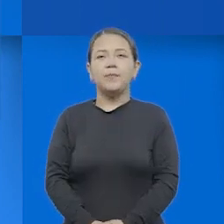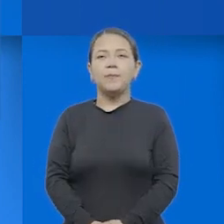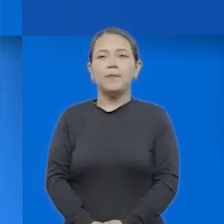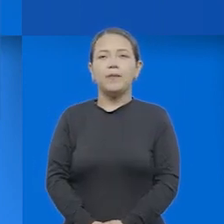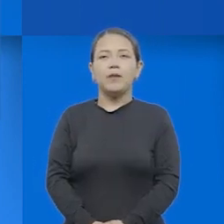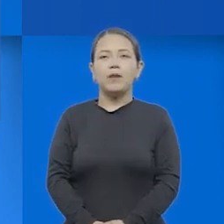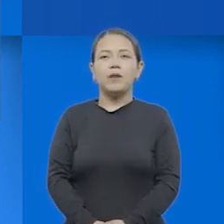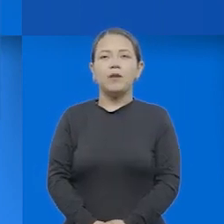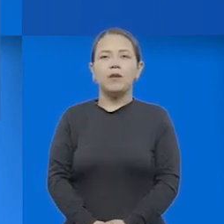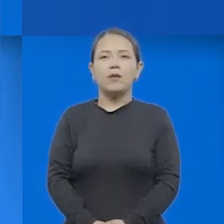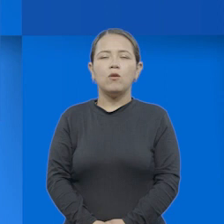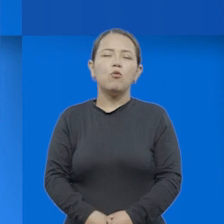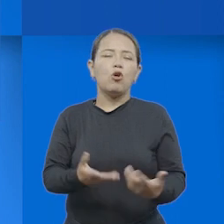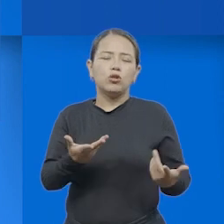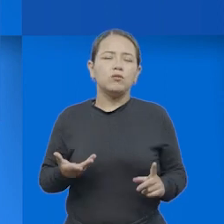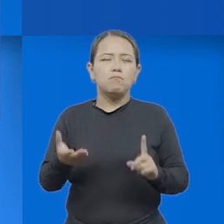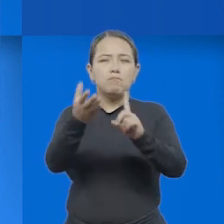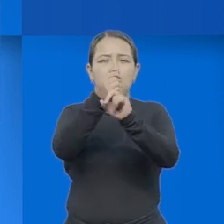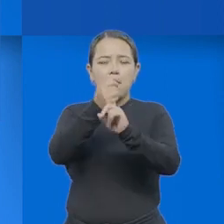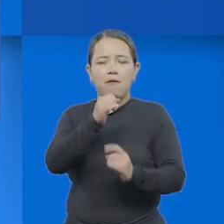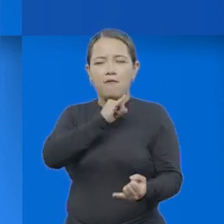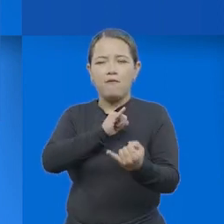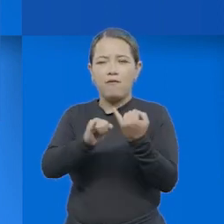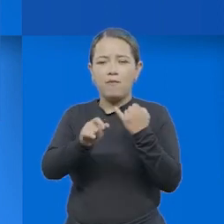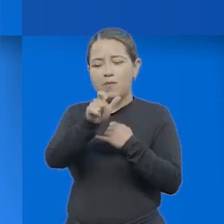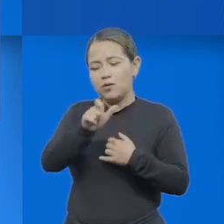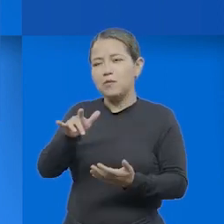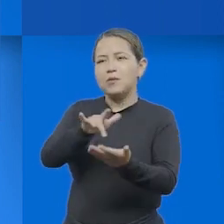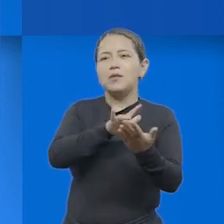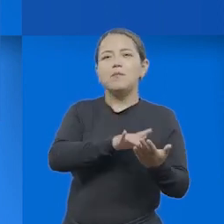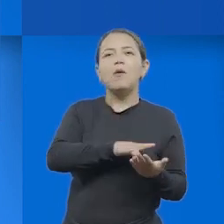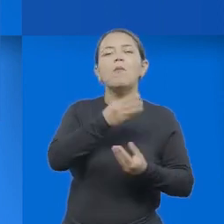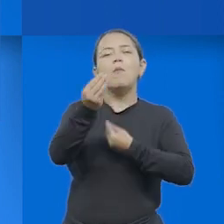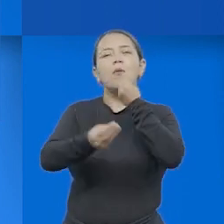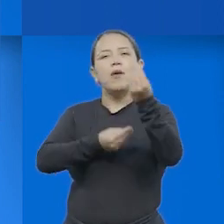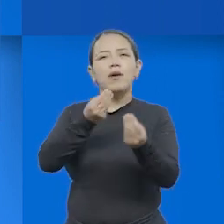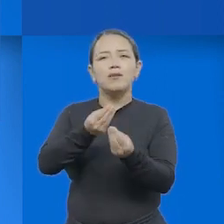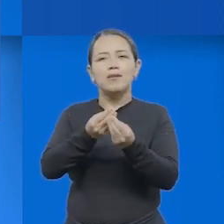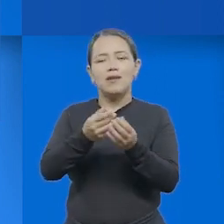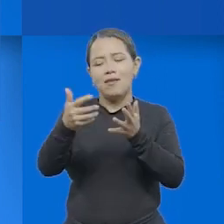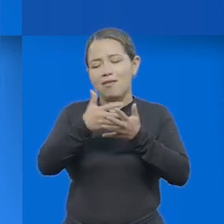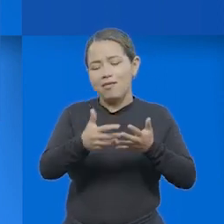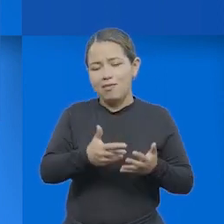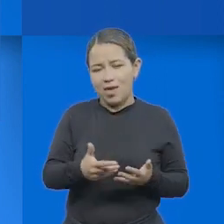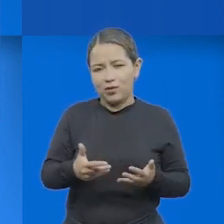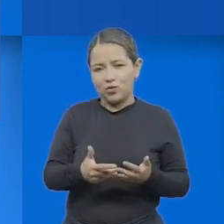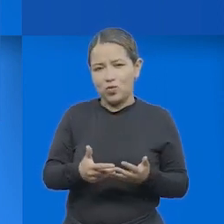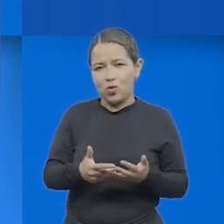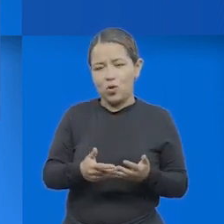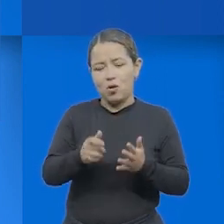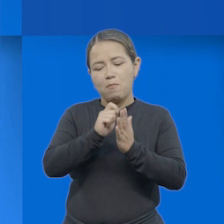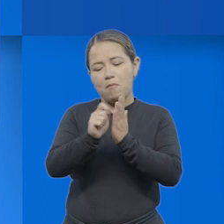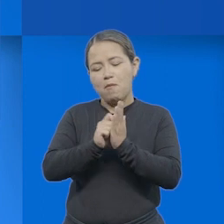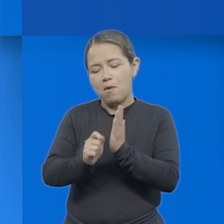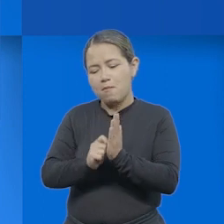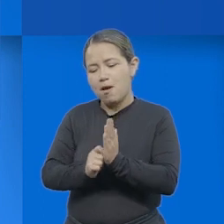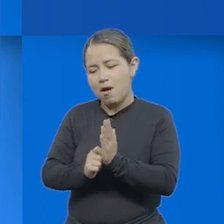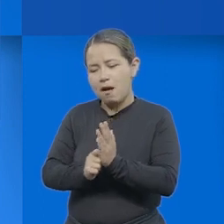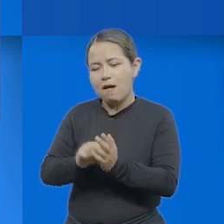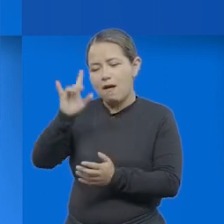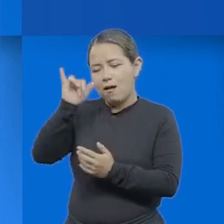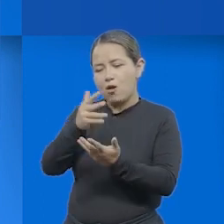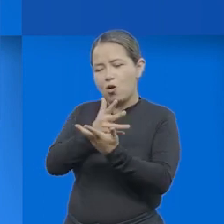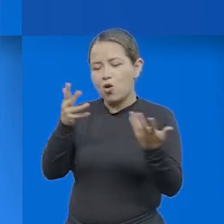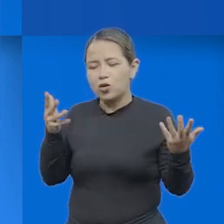desempeños esperados acá. Al terminar este taller, el participante puede elaborar el borrador de un texto a partir de